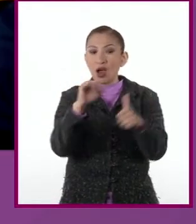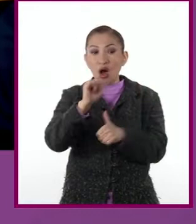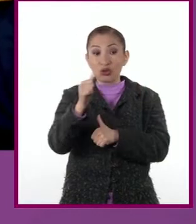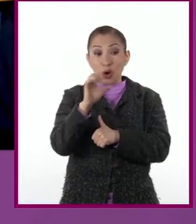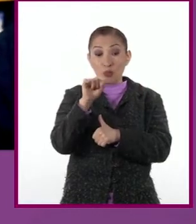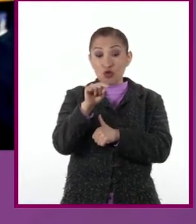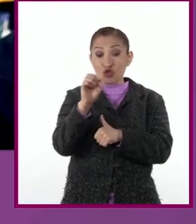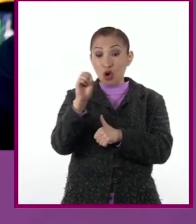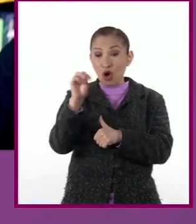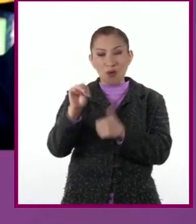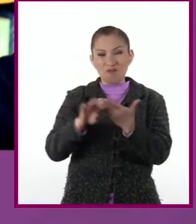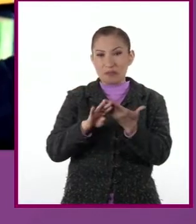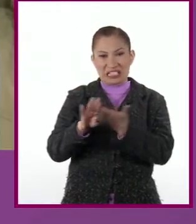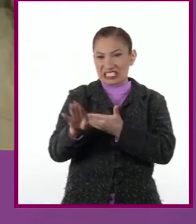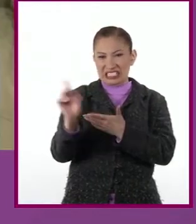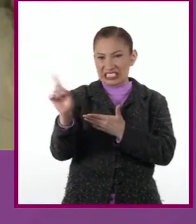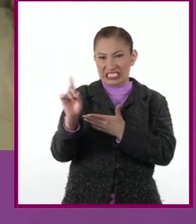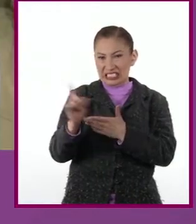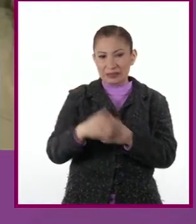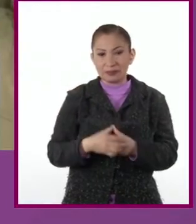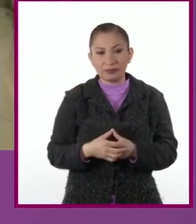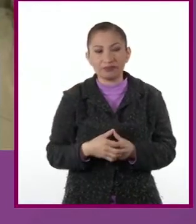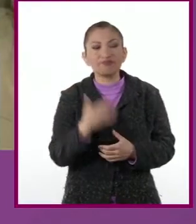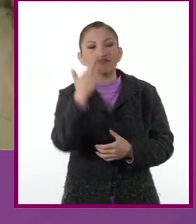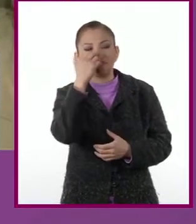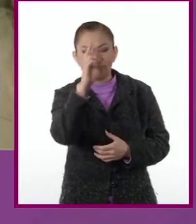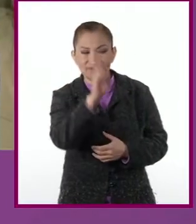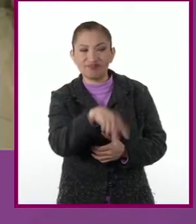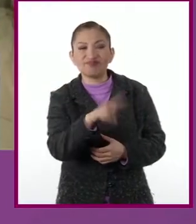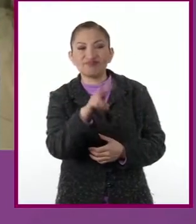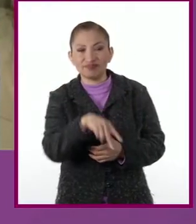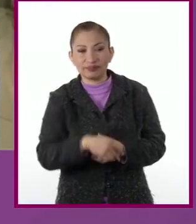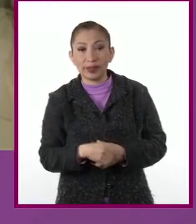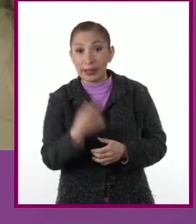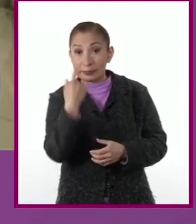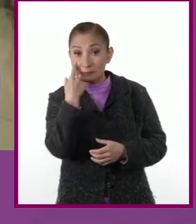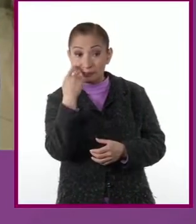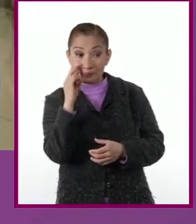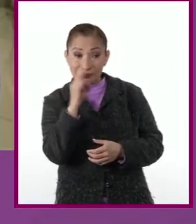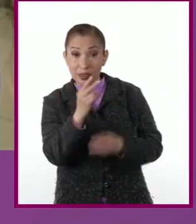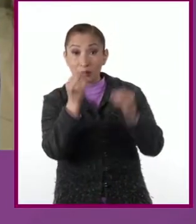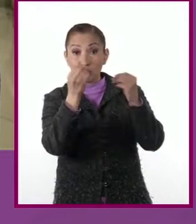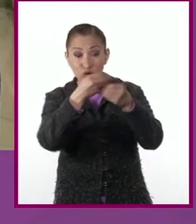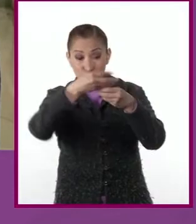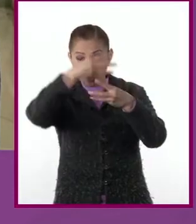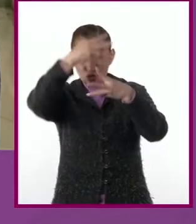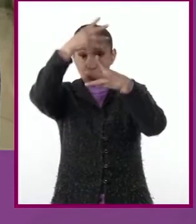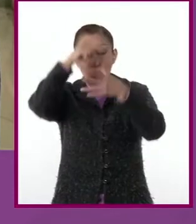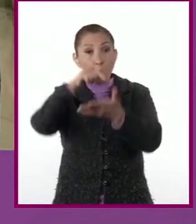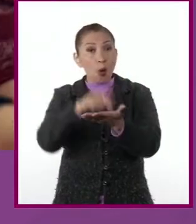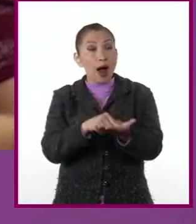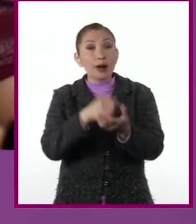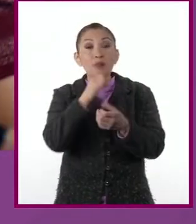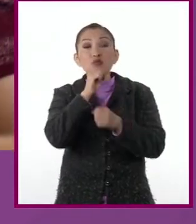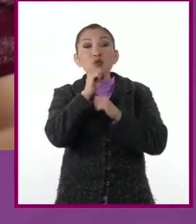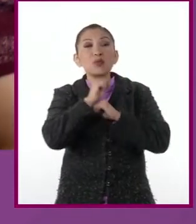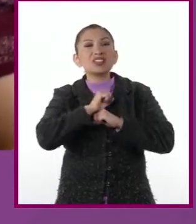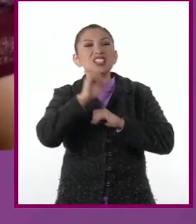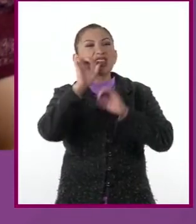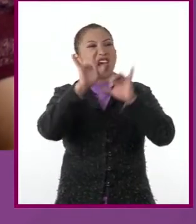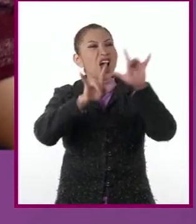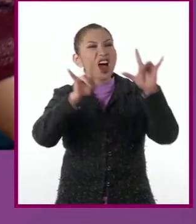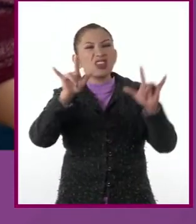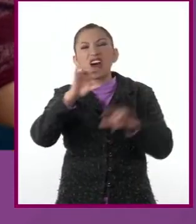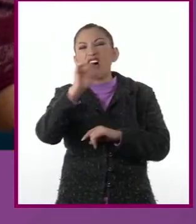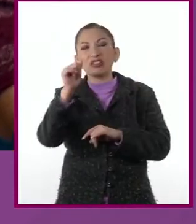terminen en .com. Tienes razón, Rafael. Miren, hay muchos sitios que son publicidad y